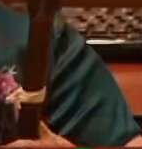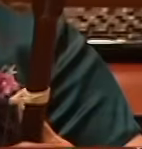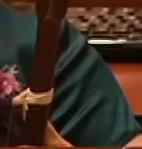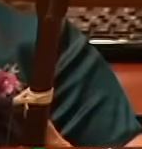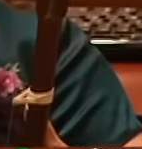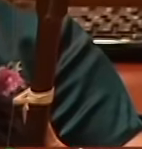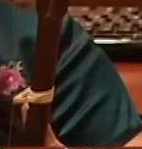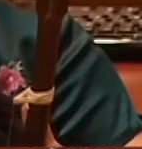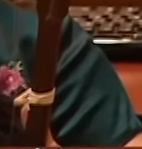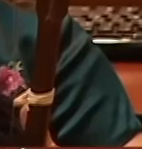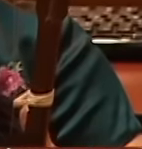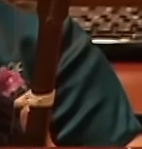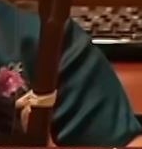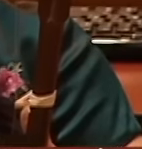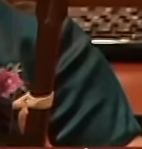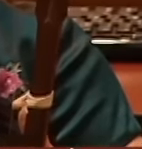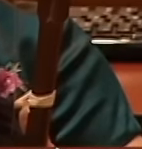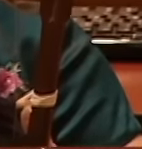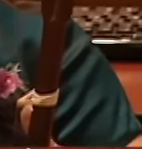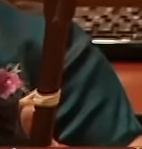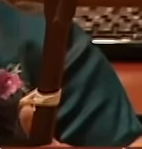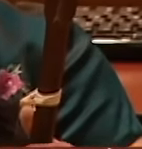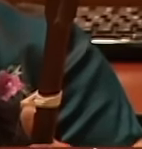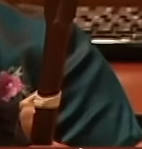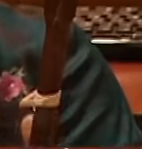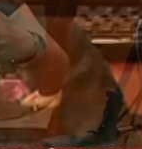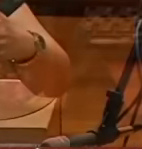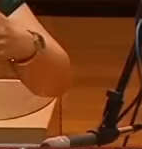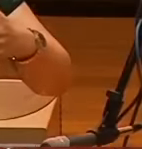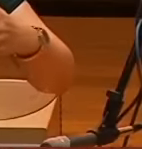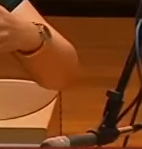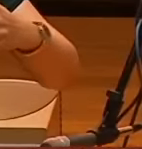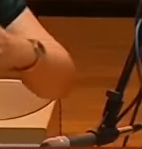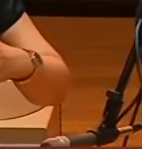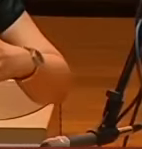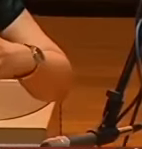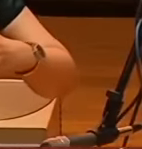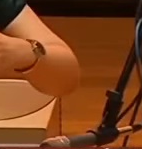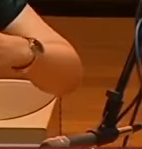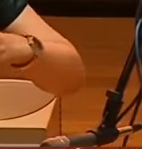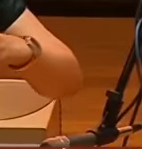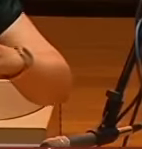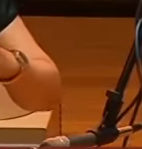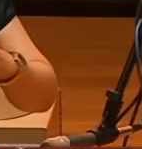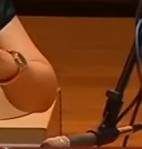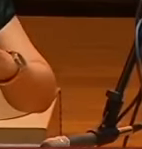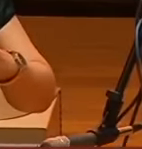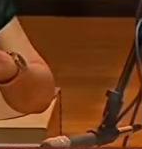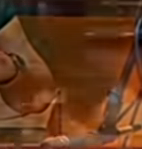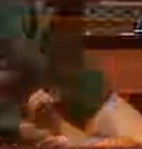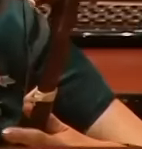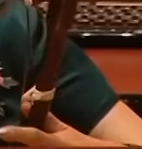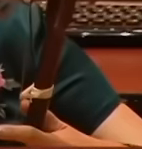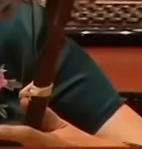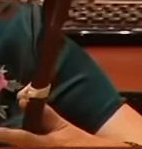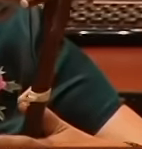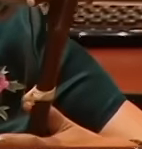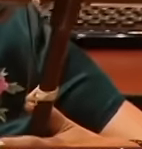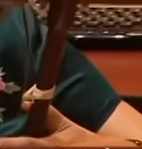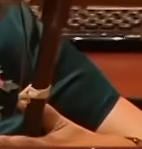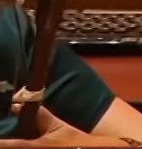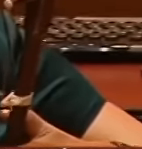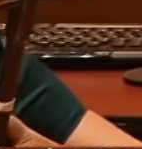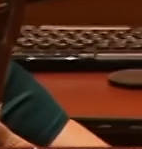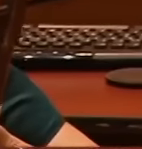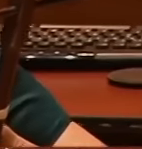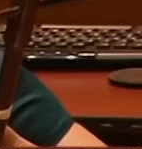La maestra china Se encuentra en nuestro país Para realizar Una serie de charlas Conciertos Relativos a este Milenario instrumento Con motivo del